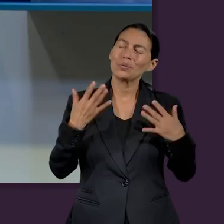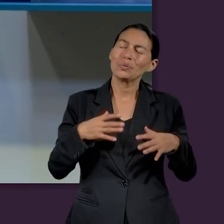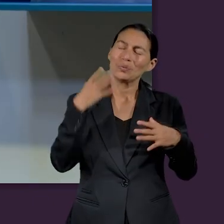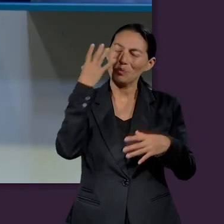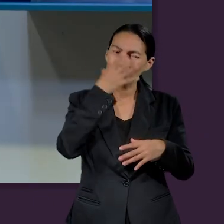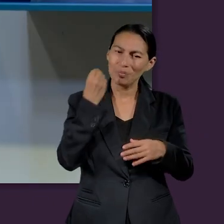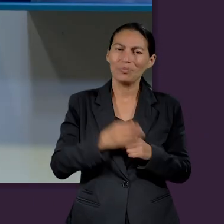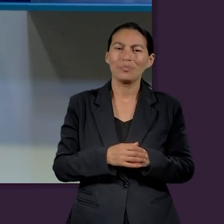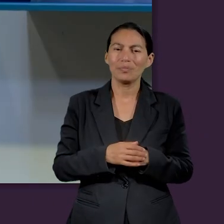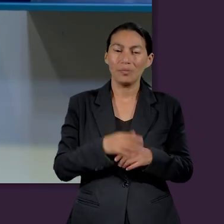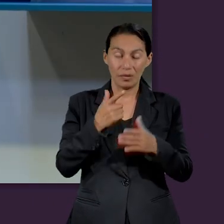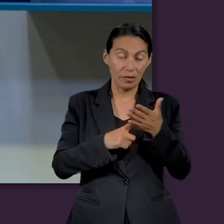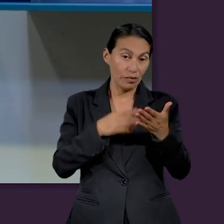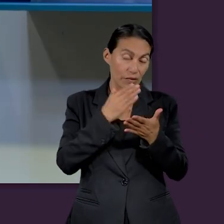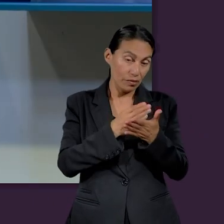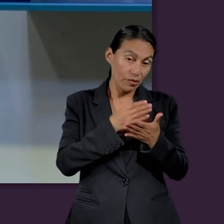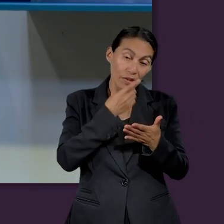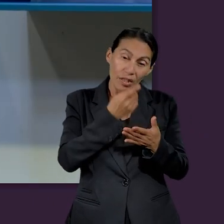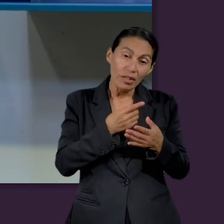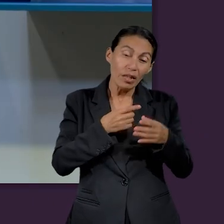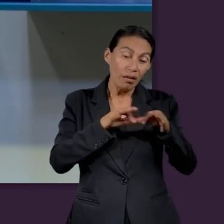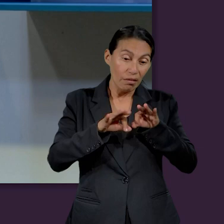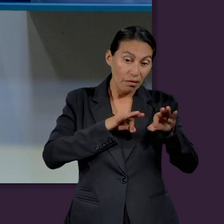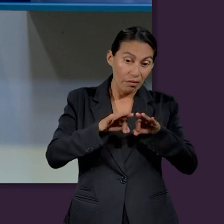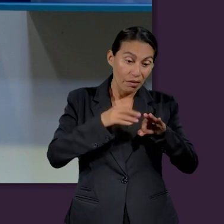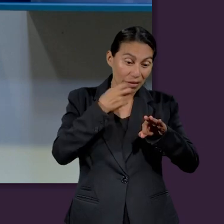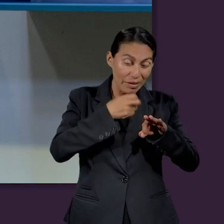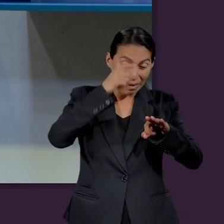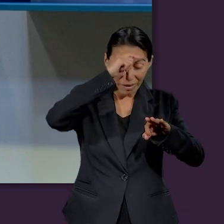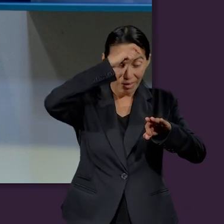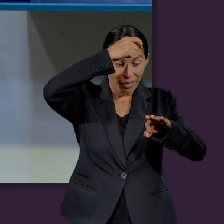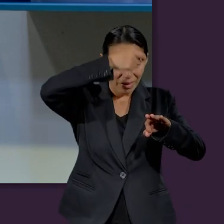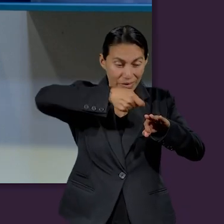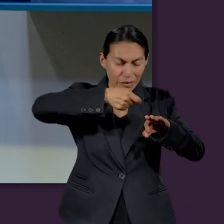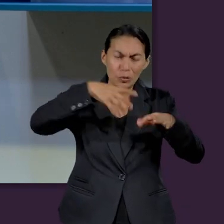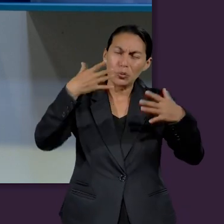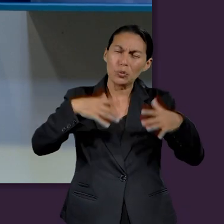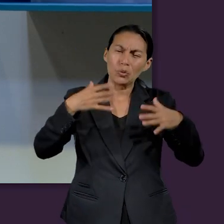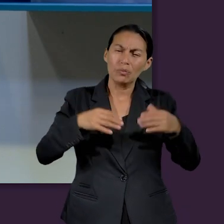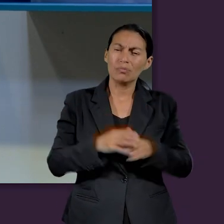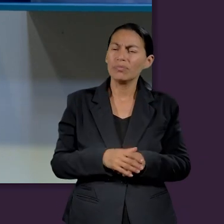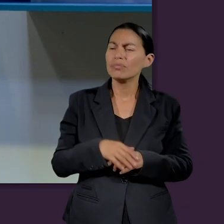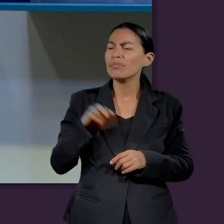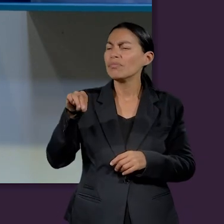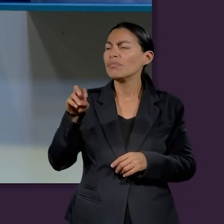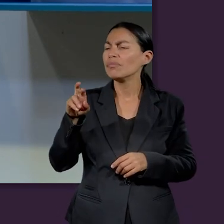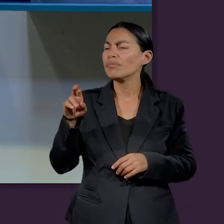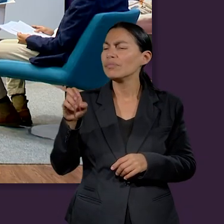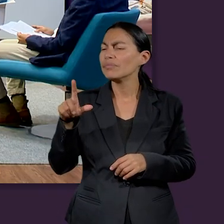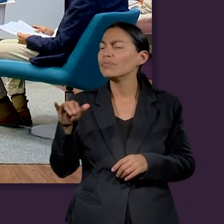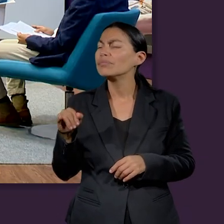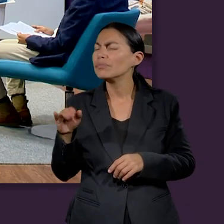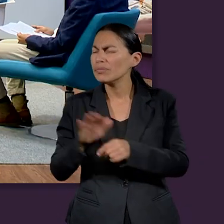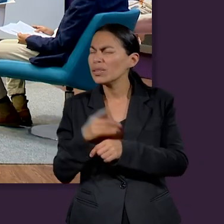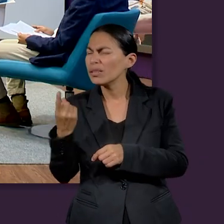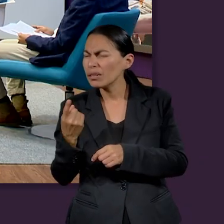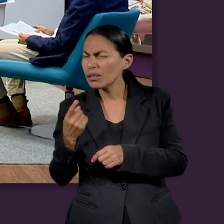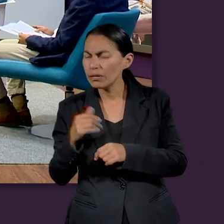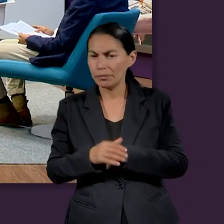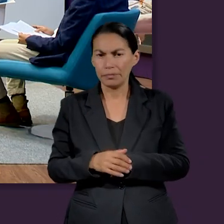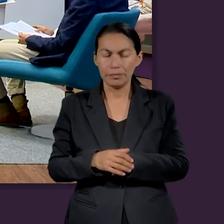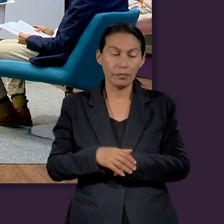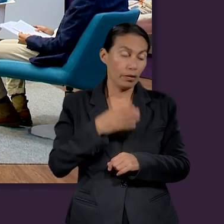trabajo es una bendición, ¿no? Así es. Que es lo que la lección estaba abordando. El trabajo es una bendición. ¿Por qué es una bendición, Mariel?